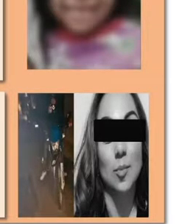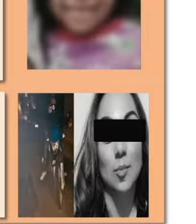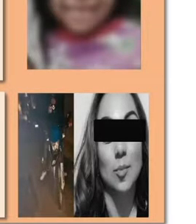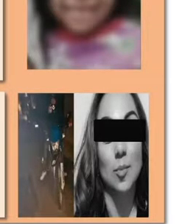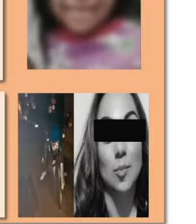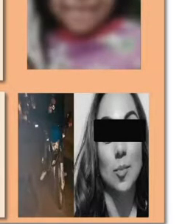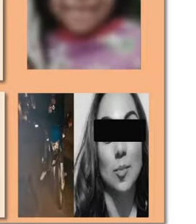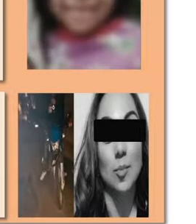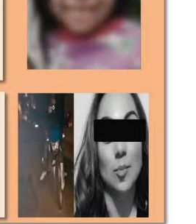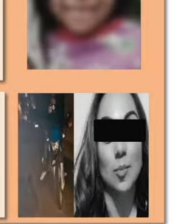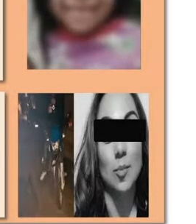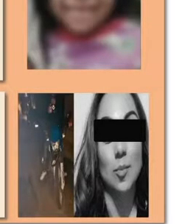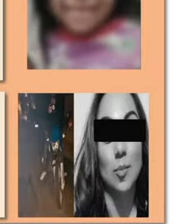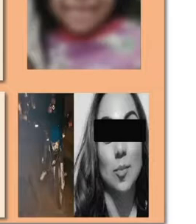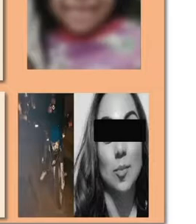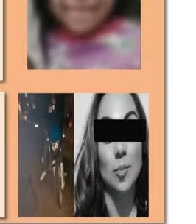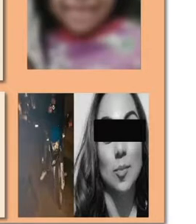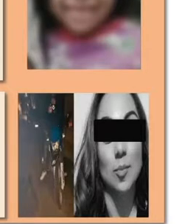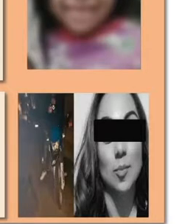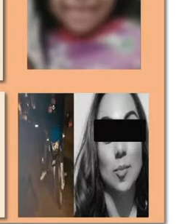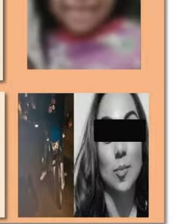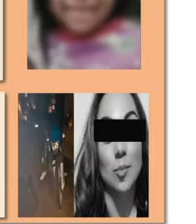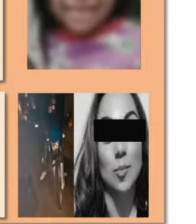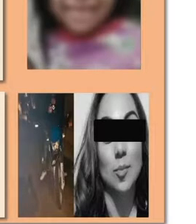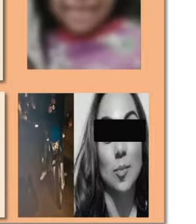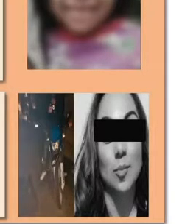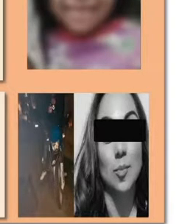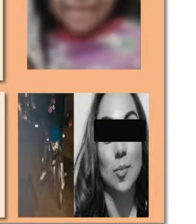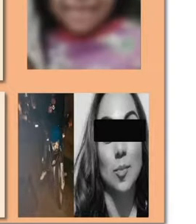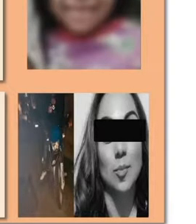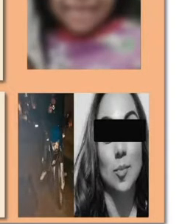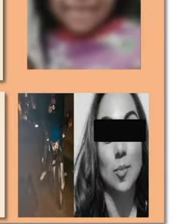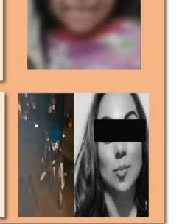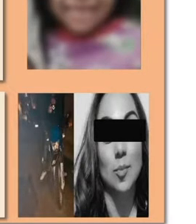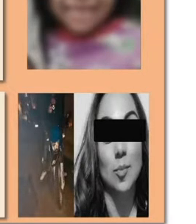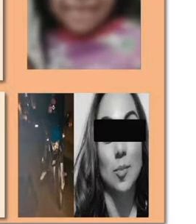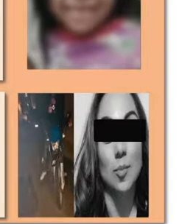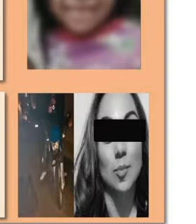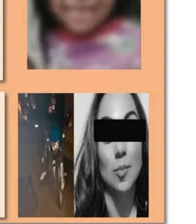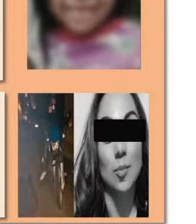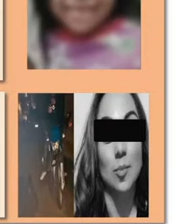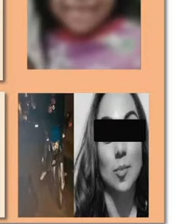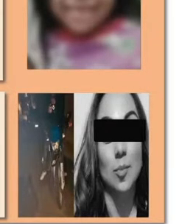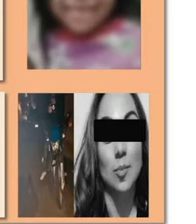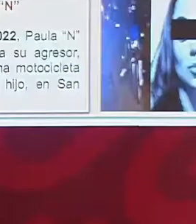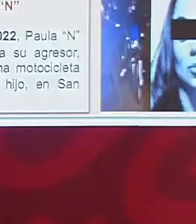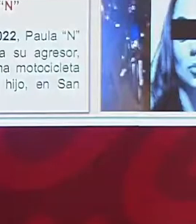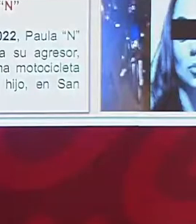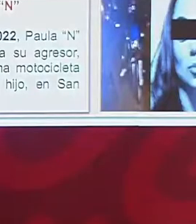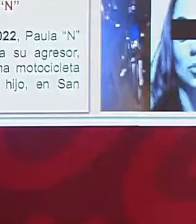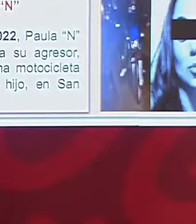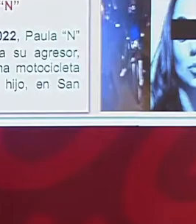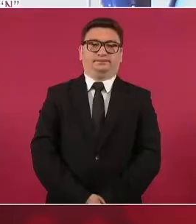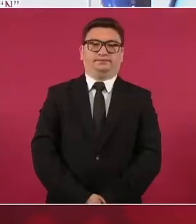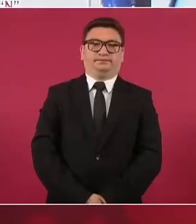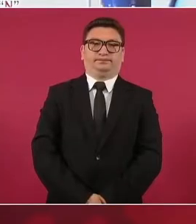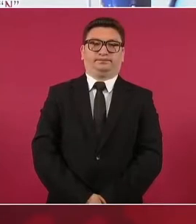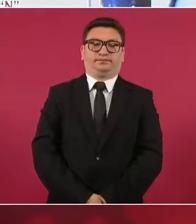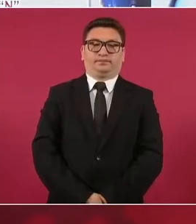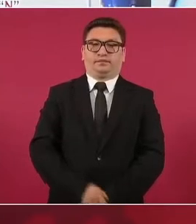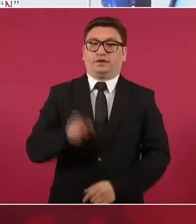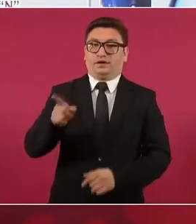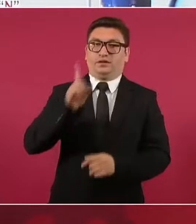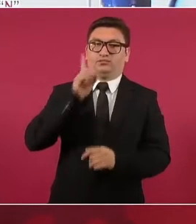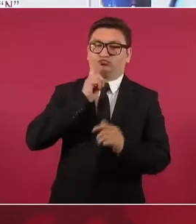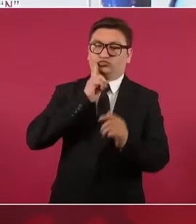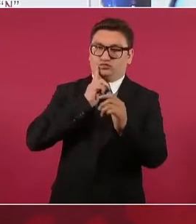N., quien en febrero del 2022 le habrían robado una motocicleta y la habrían privado de la